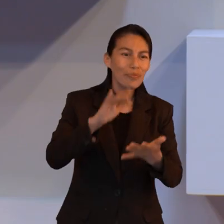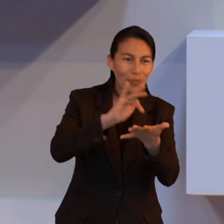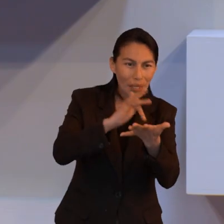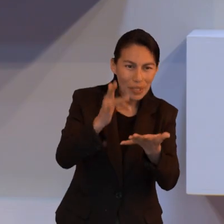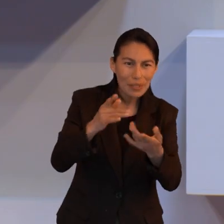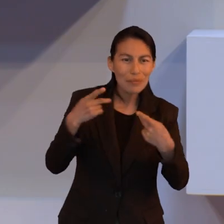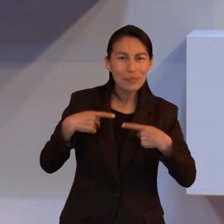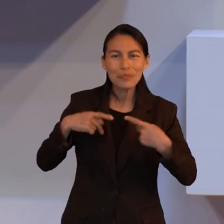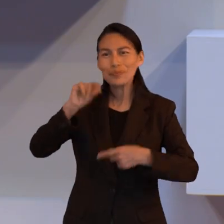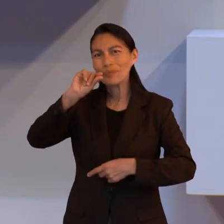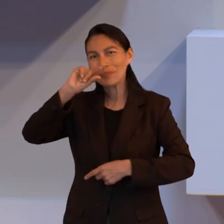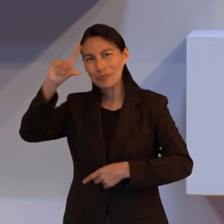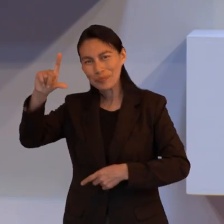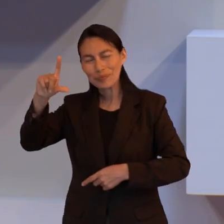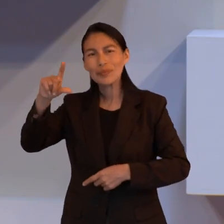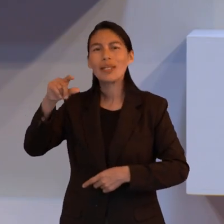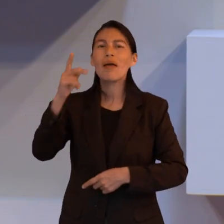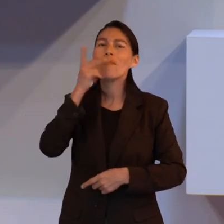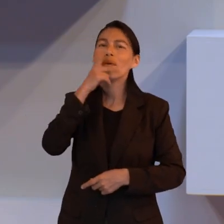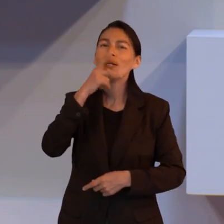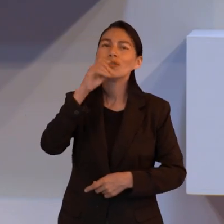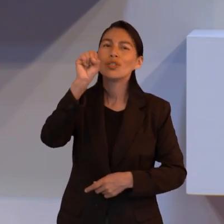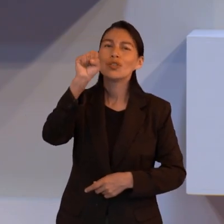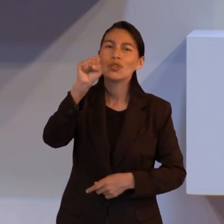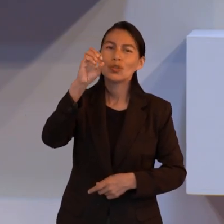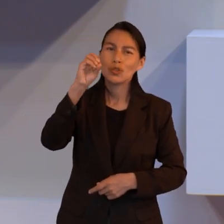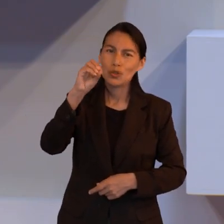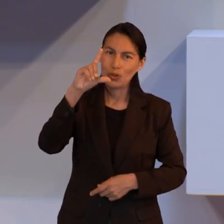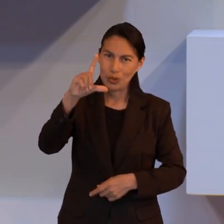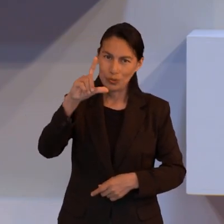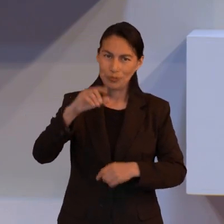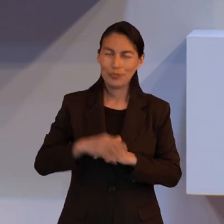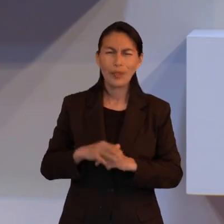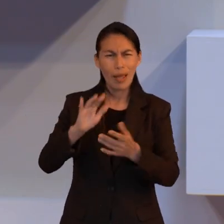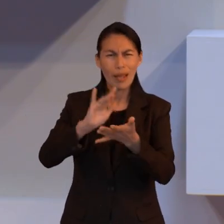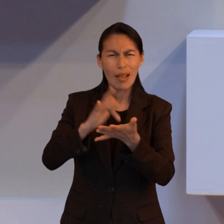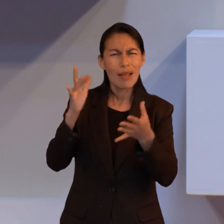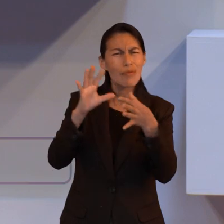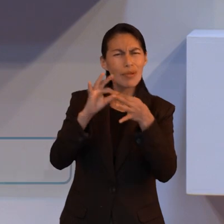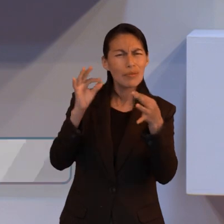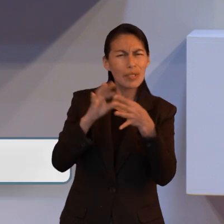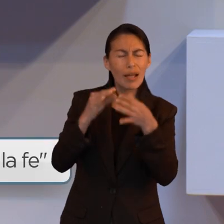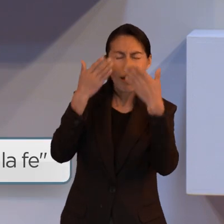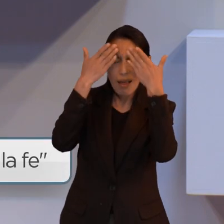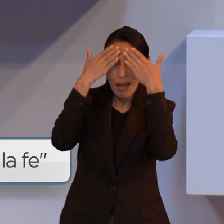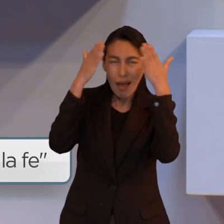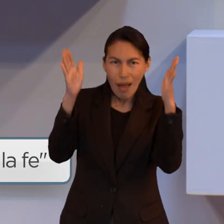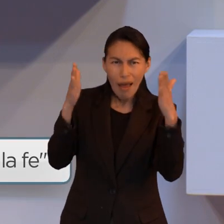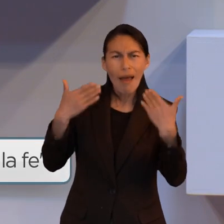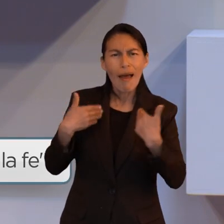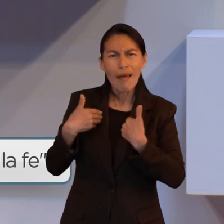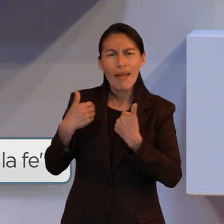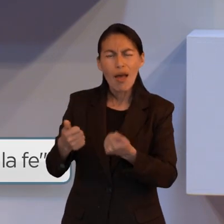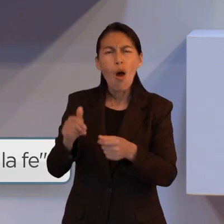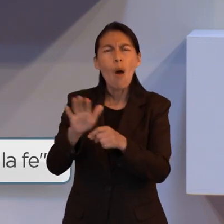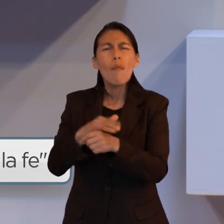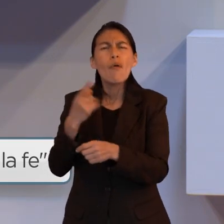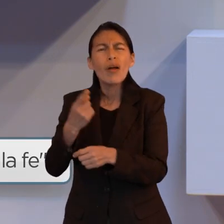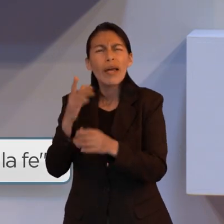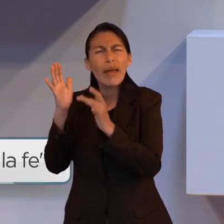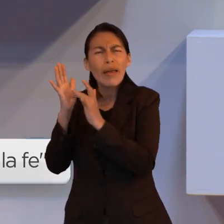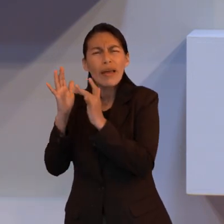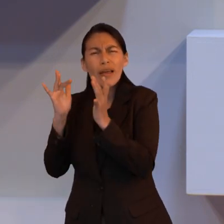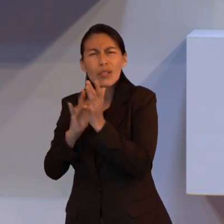agradecemos a nuestro experto el pastor Sol por este comentario para nosotros poder entender un poco más de por qué Jesús es el autor y